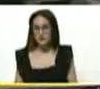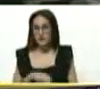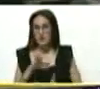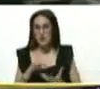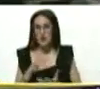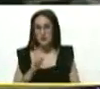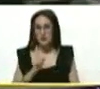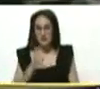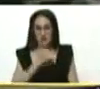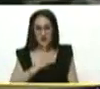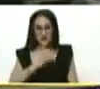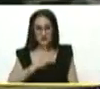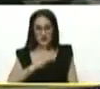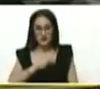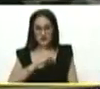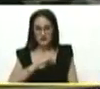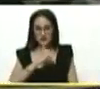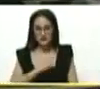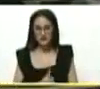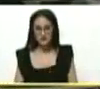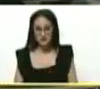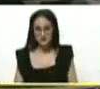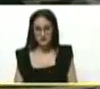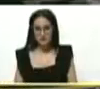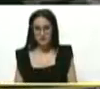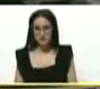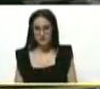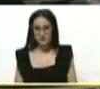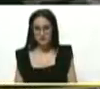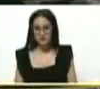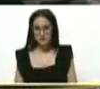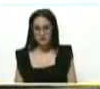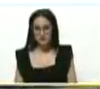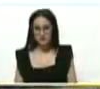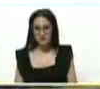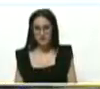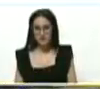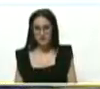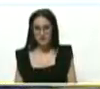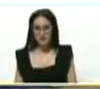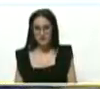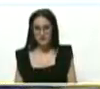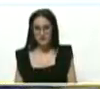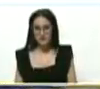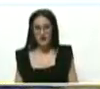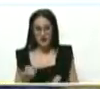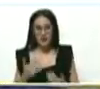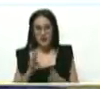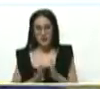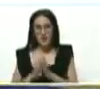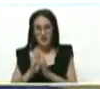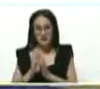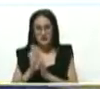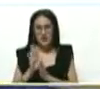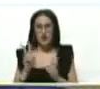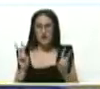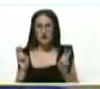aquí? Resistir, resistir, resistir. ¿Ah? Que vamos avanzando en un tema.